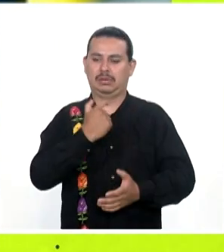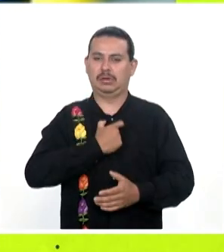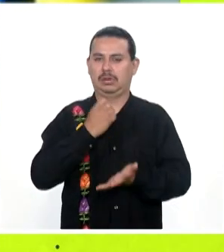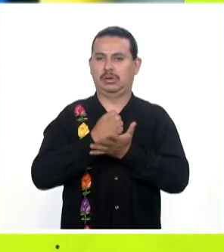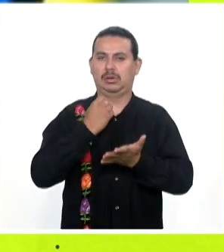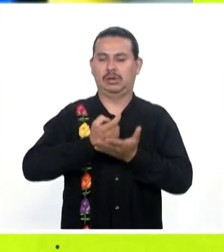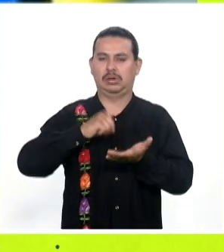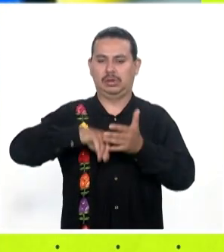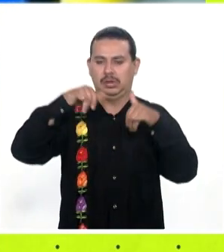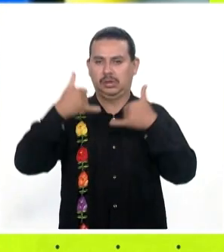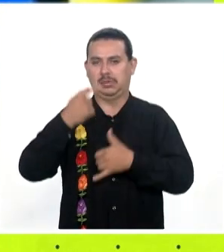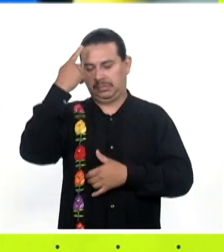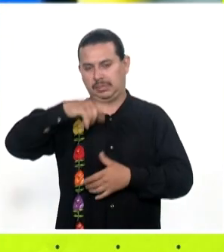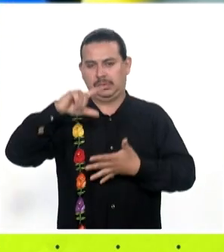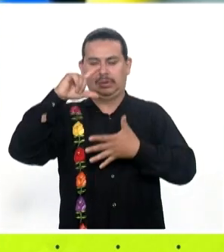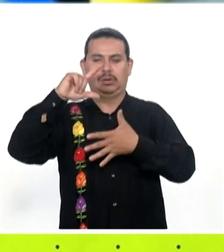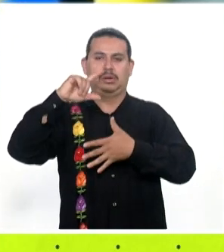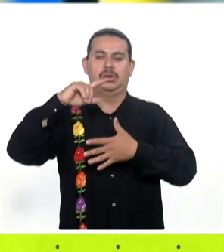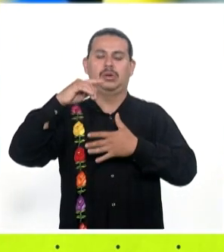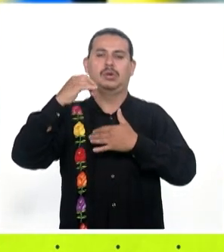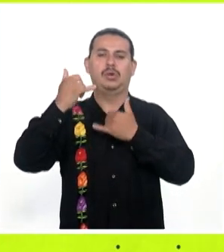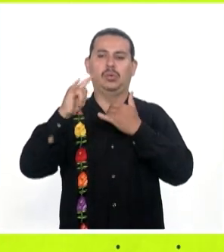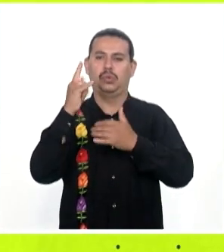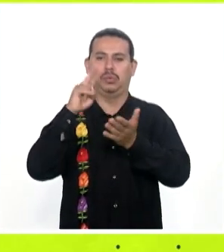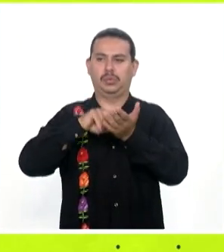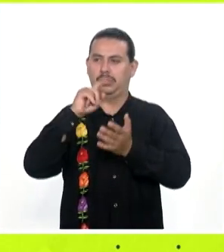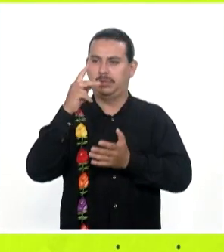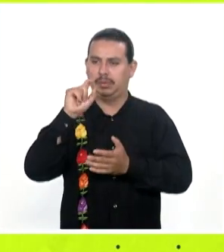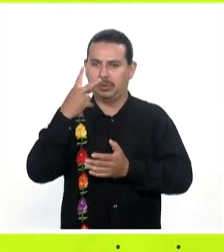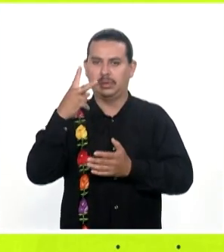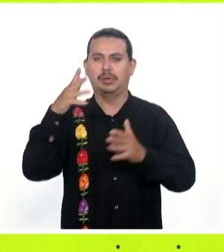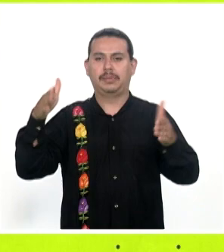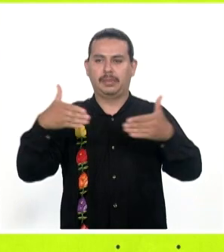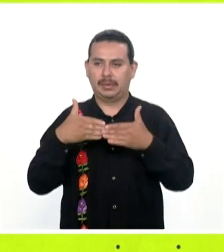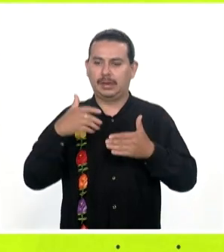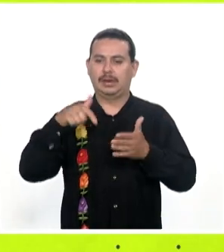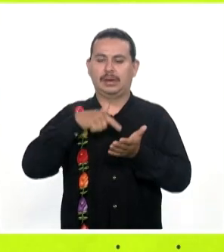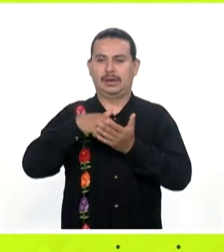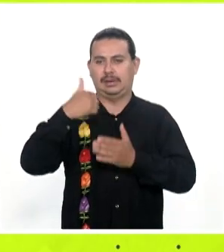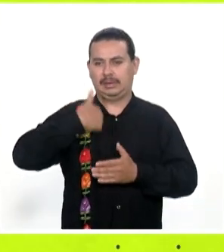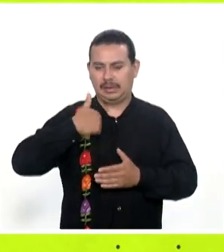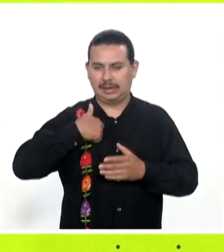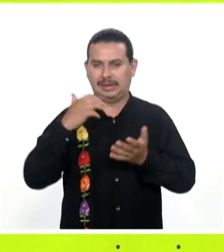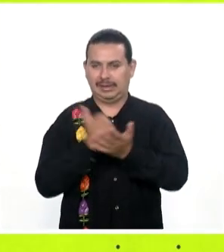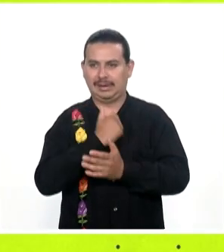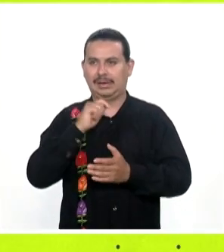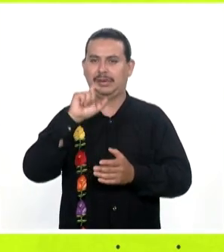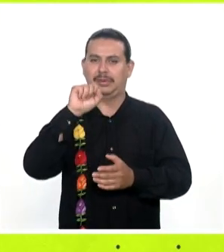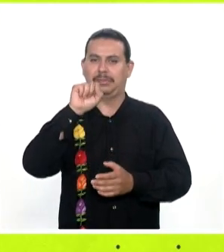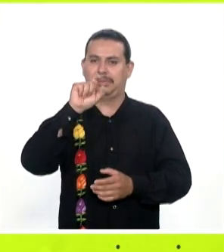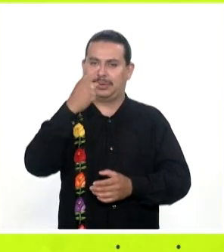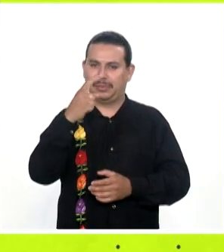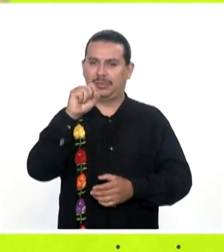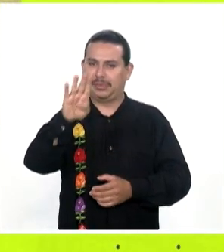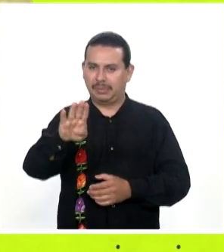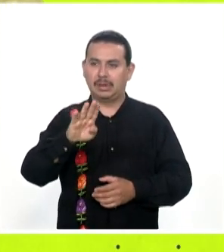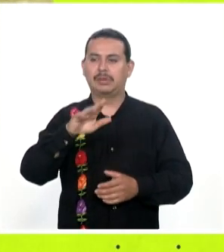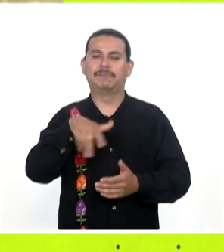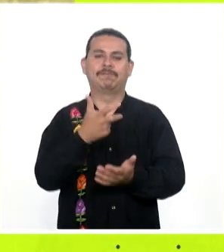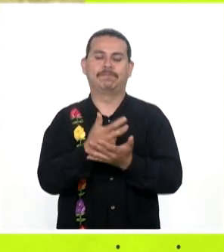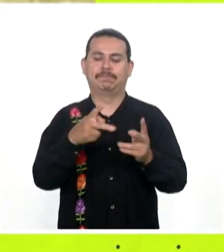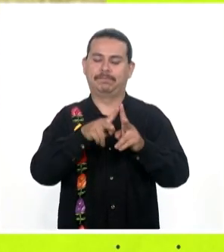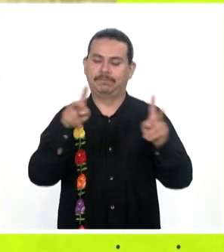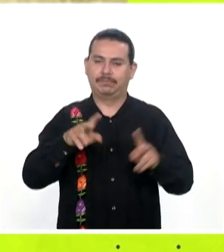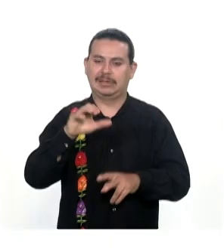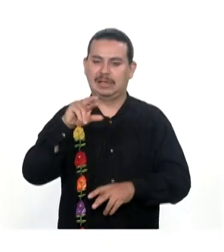de oro En el campeonato Panamericano Celebrado en junio Del 2022 En Jalafix, Canadá En la categoría Sub-21 Descanse en paz